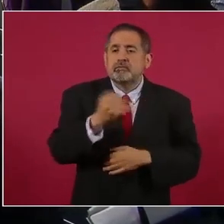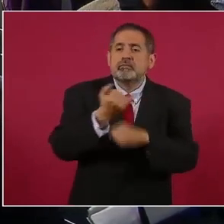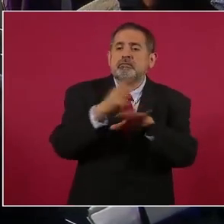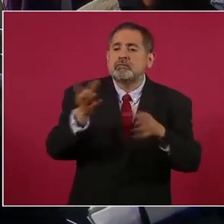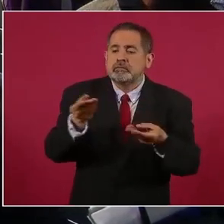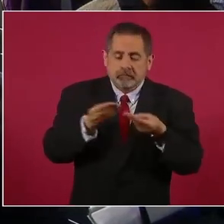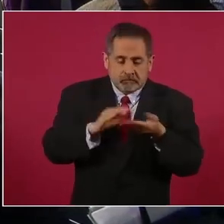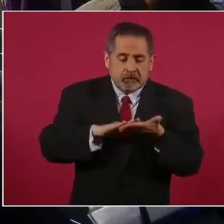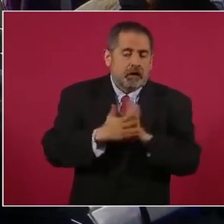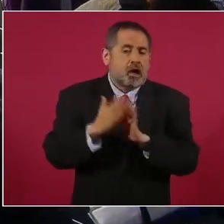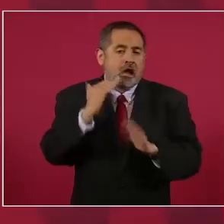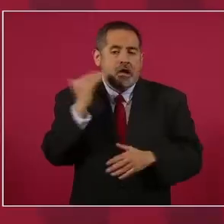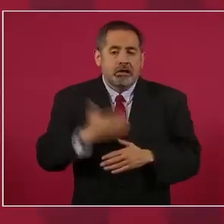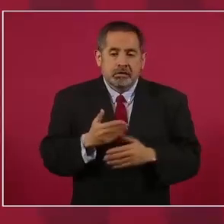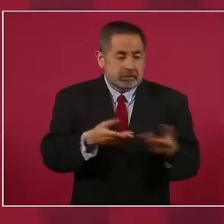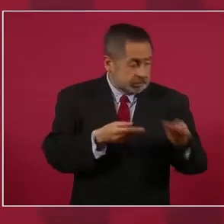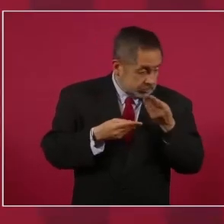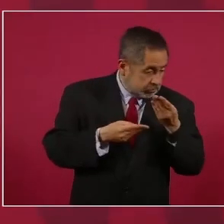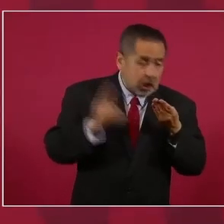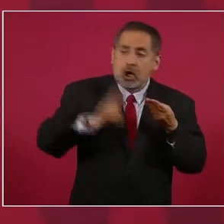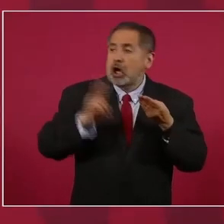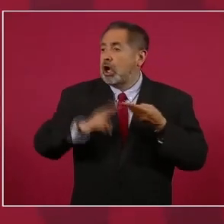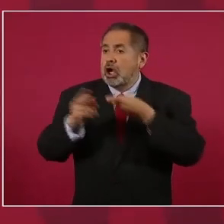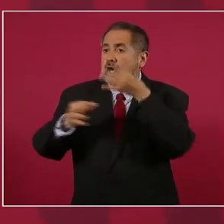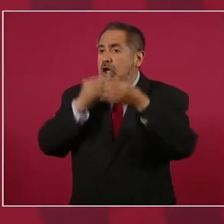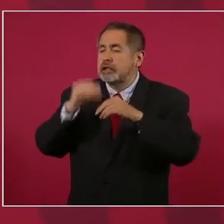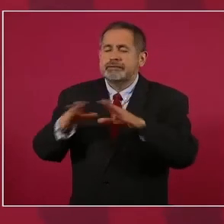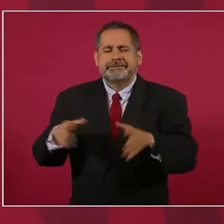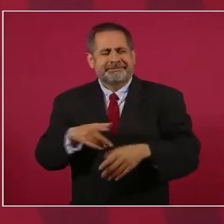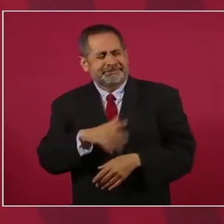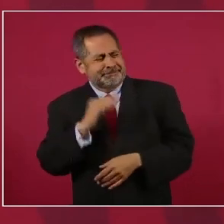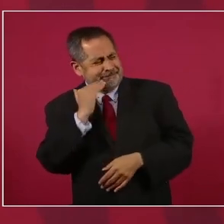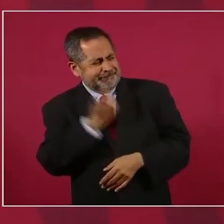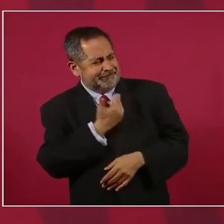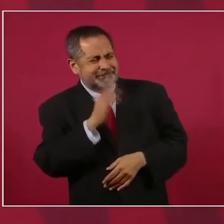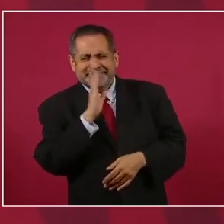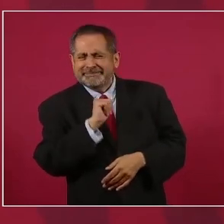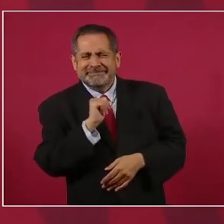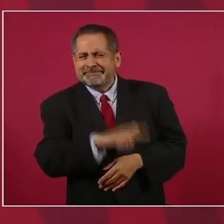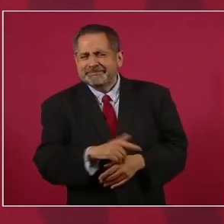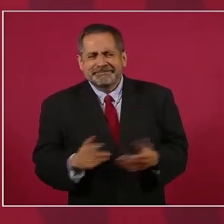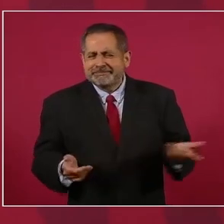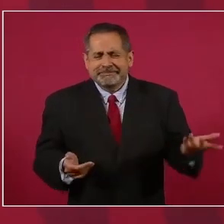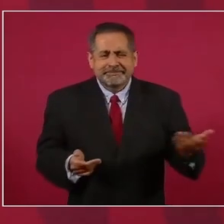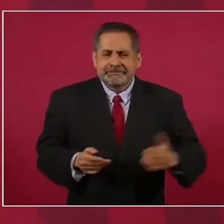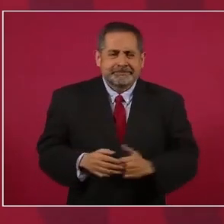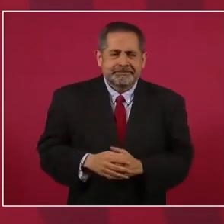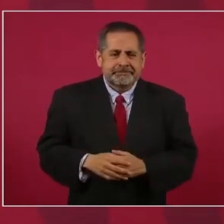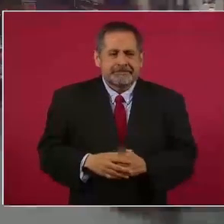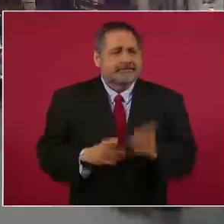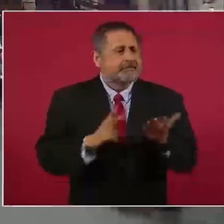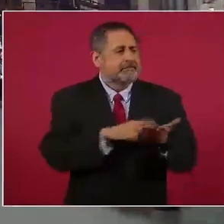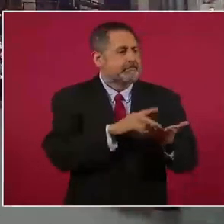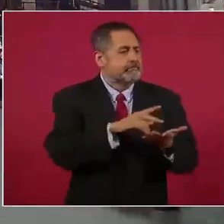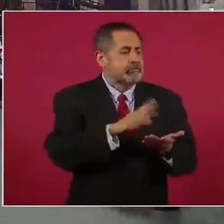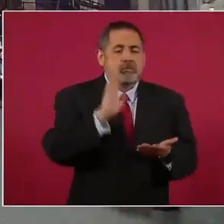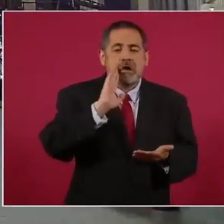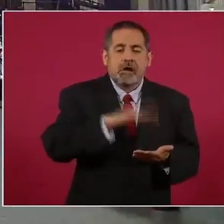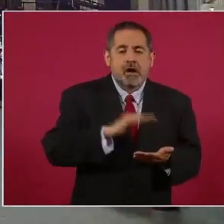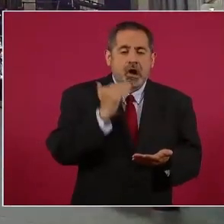de las agencias y reproducen cosas